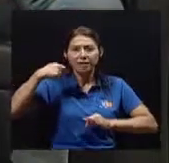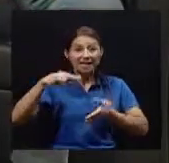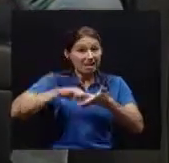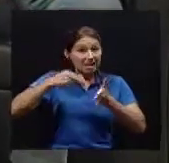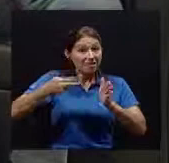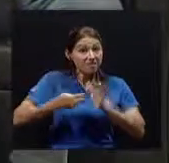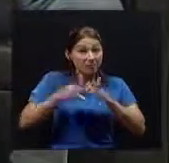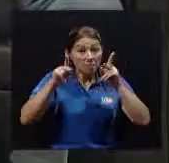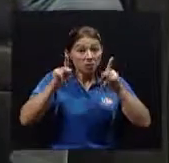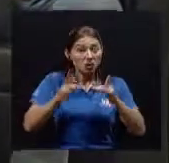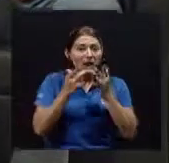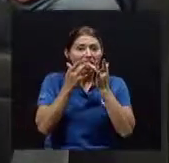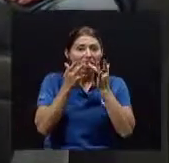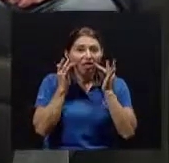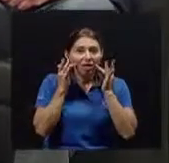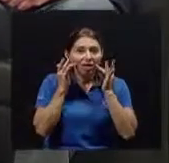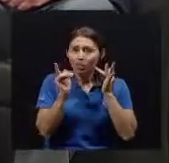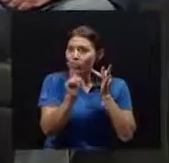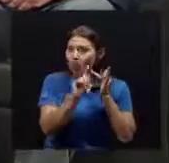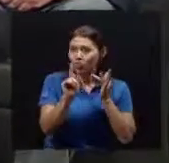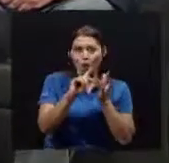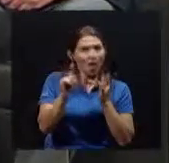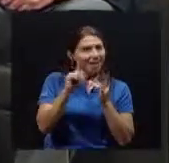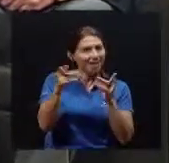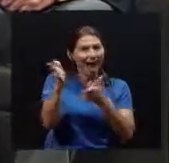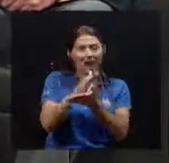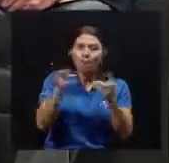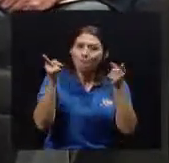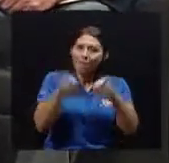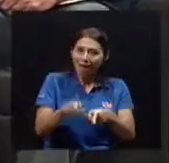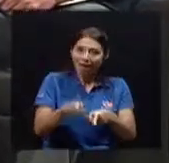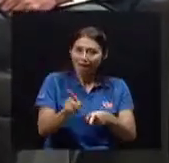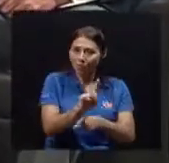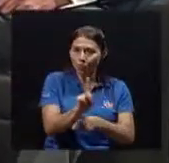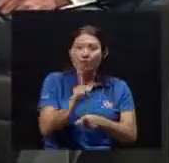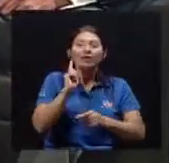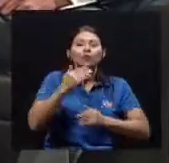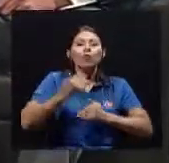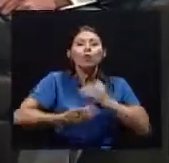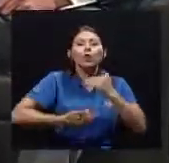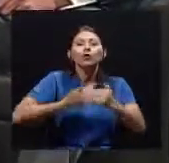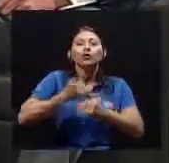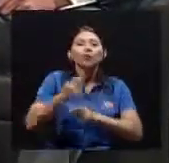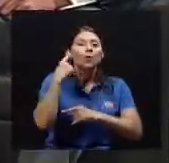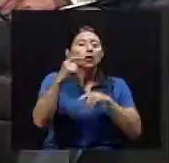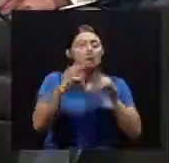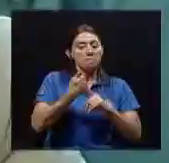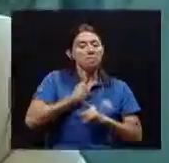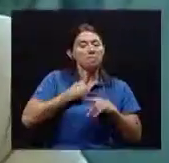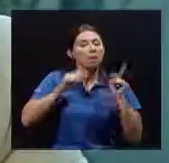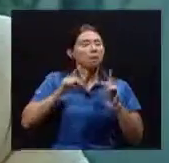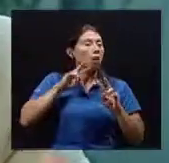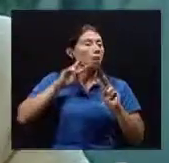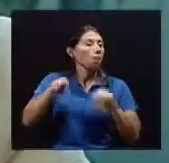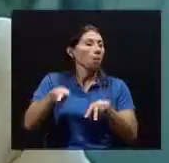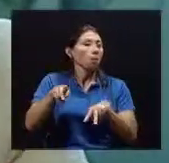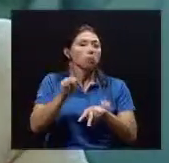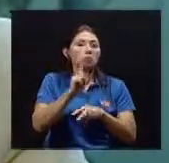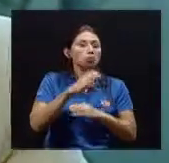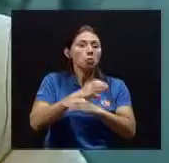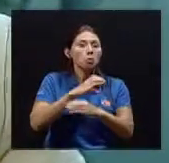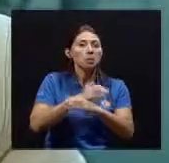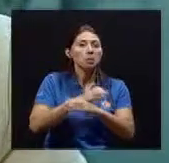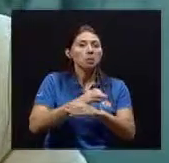destino El perder Las piezas dentales Es un proceso Del cual La persona Inclusive Se descuida Lo ve como Una muy